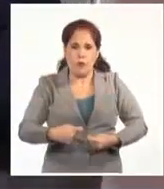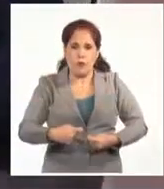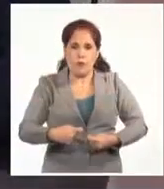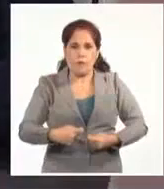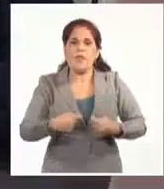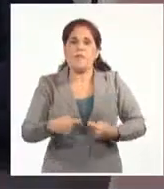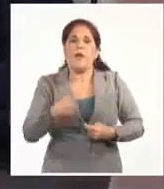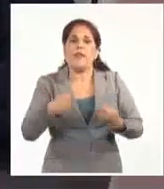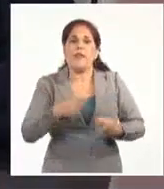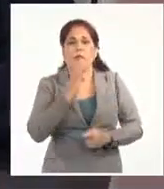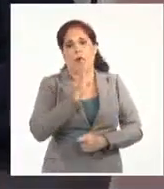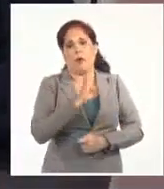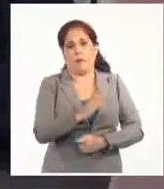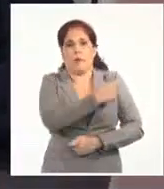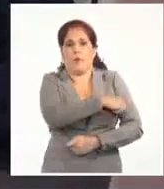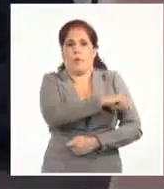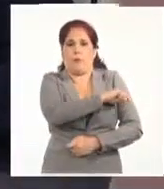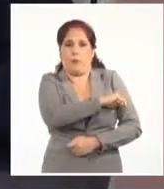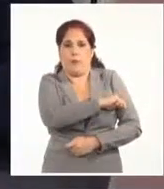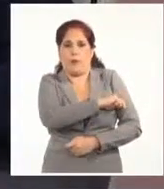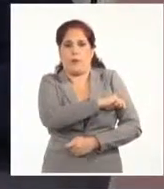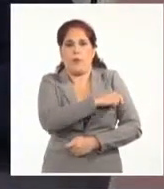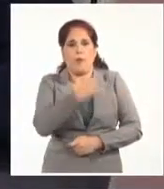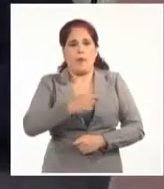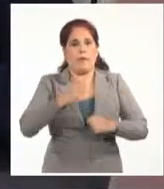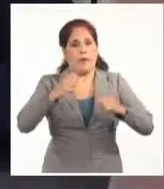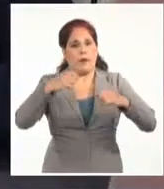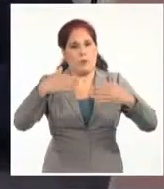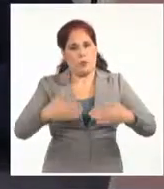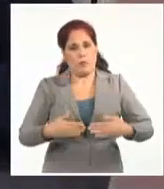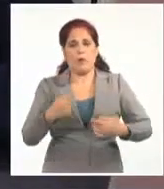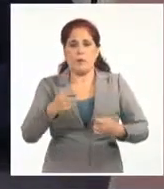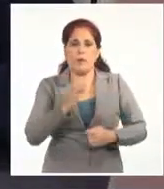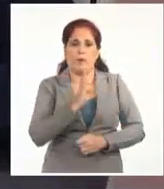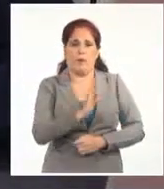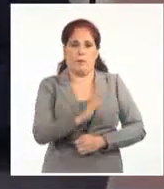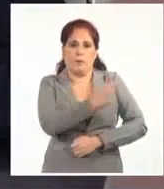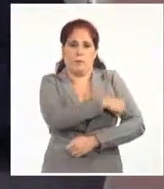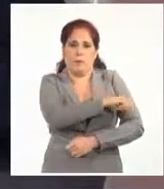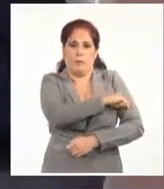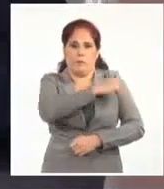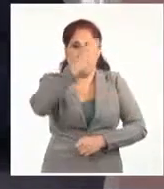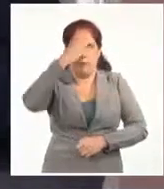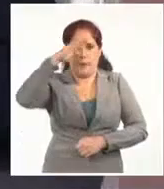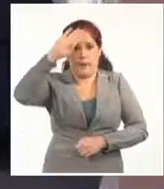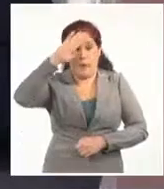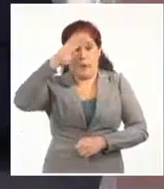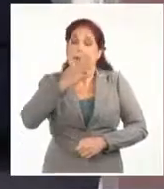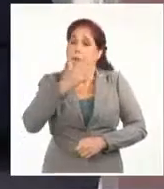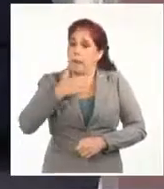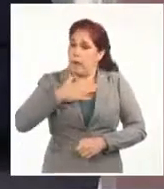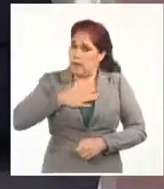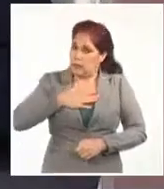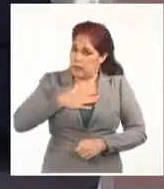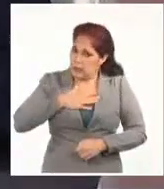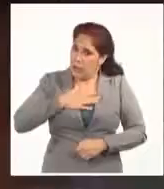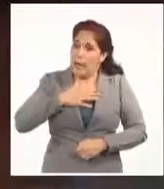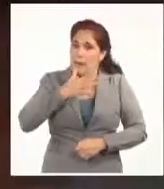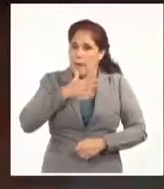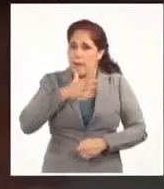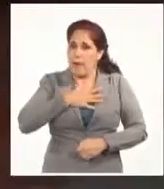respeto de los derechos humanos de las personas. Y yo lo que creo, Randy, Jalín,